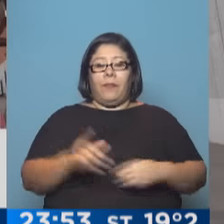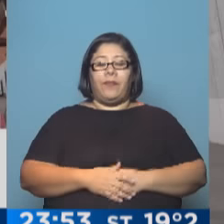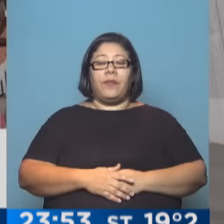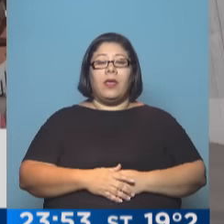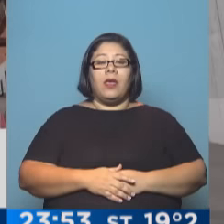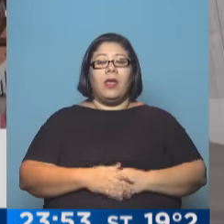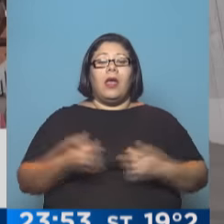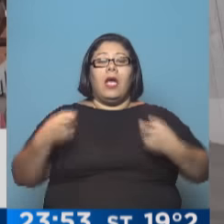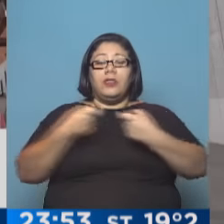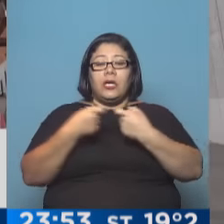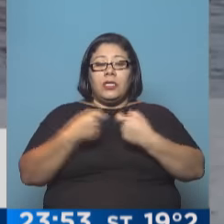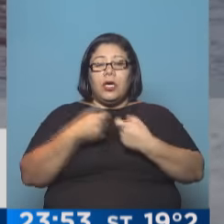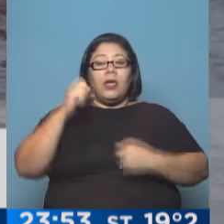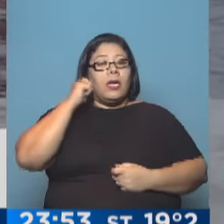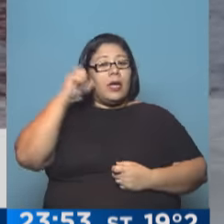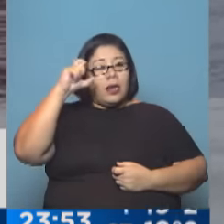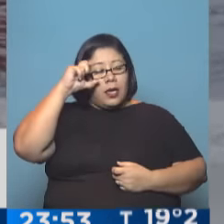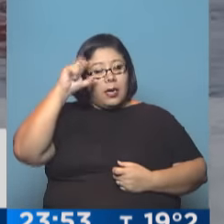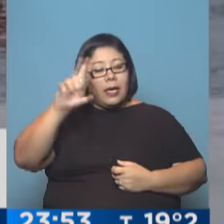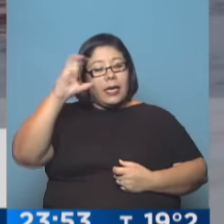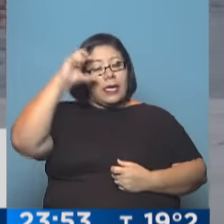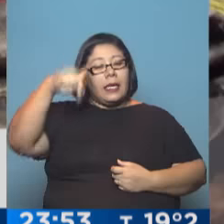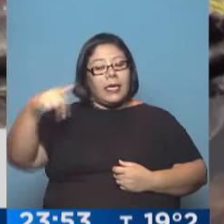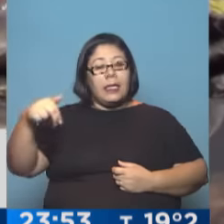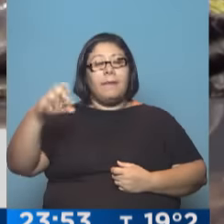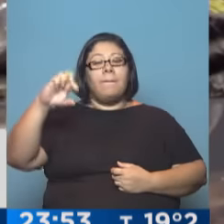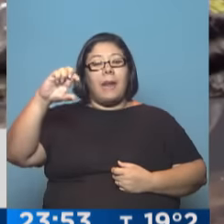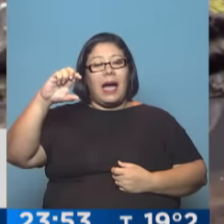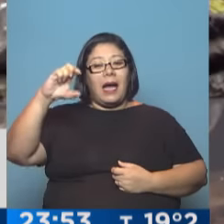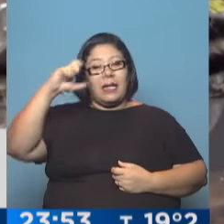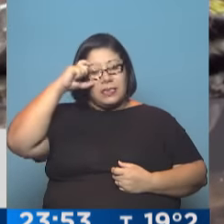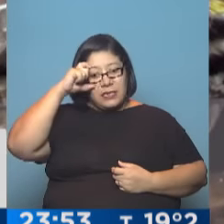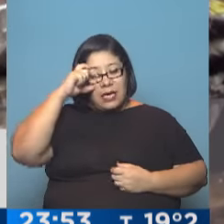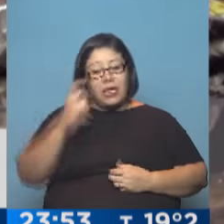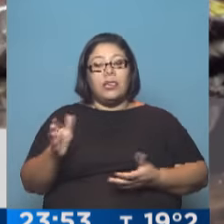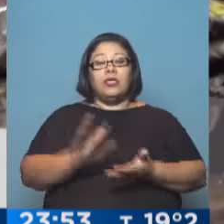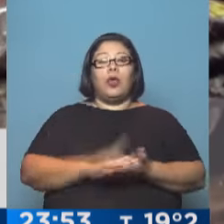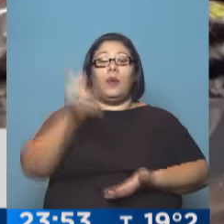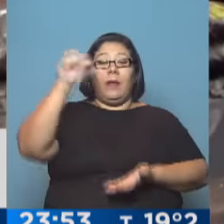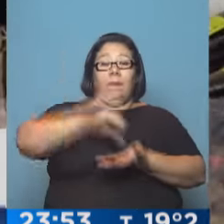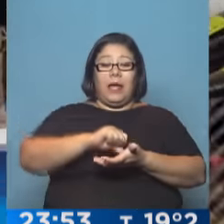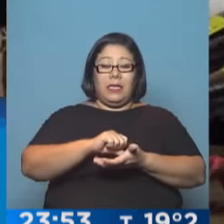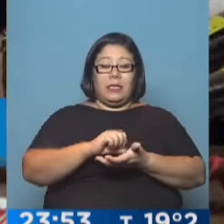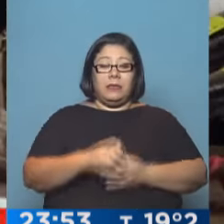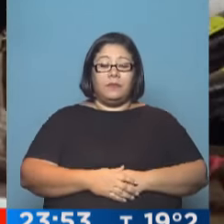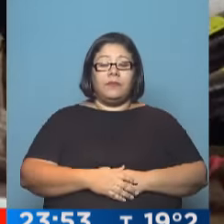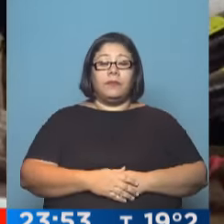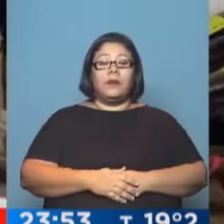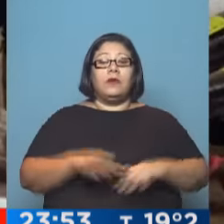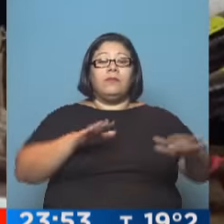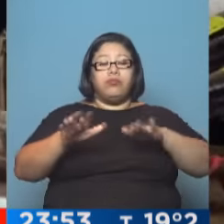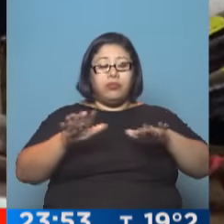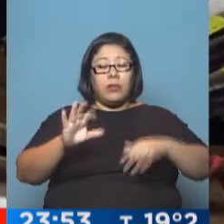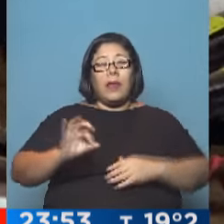denunció los resultados del impacto ambiental en la zona de la central nuclear japonesa de Fukushima afectada por el terremoto del